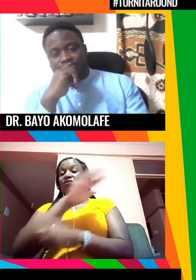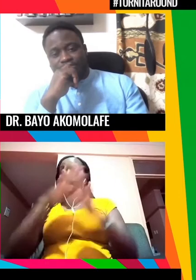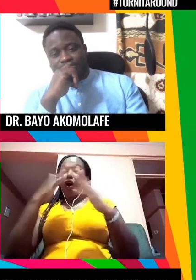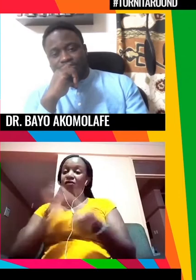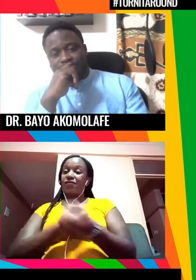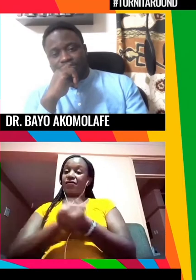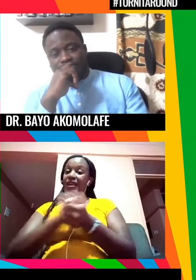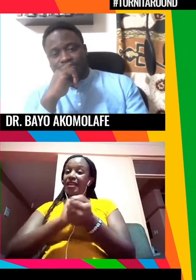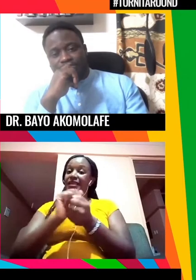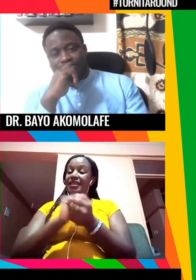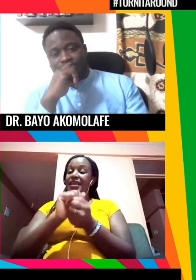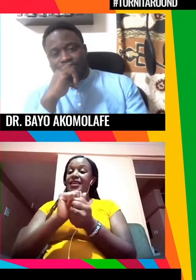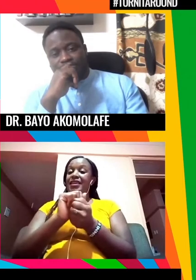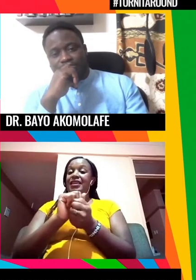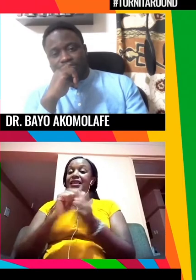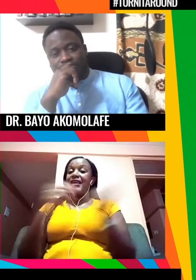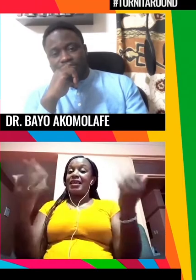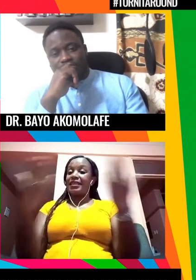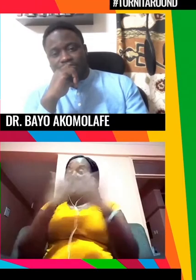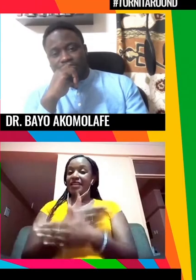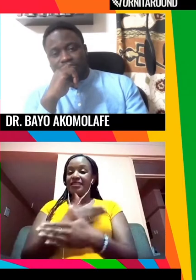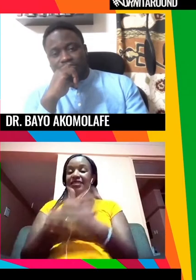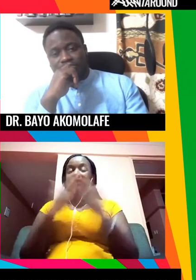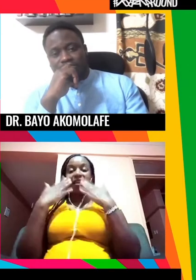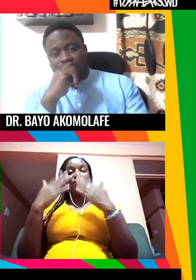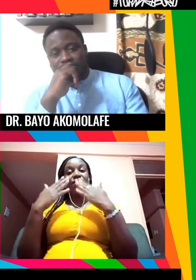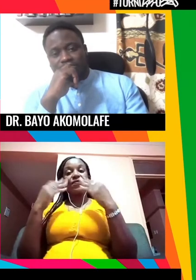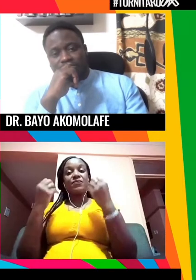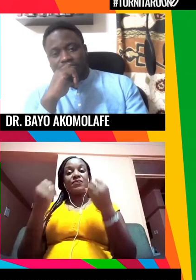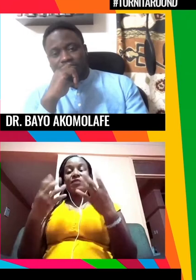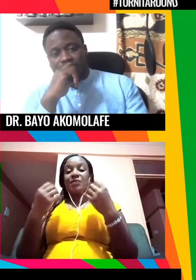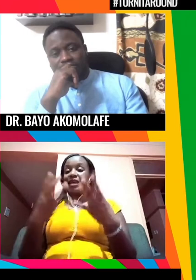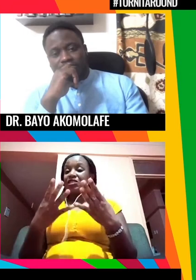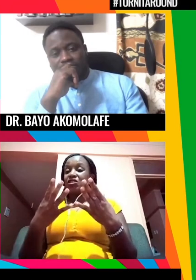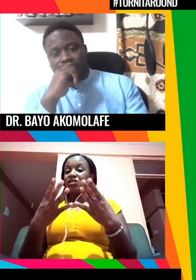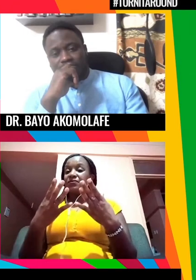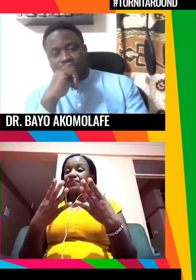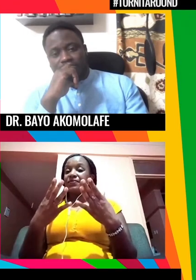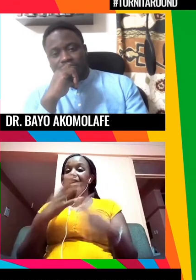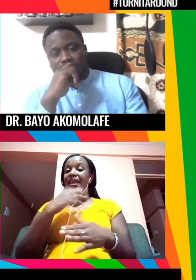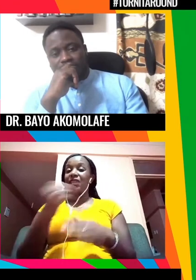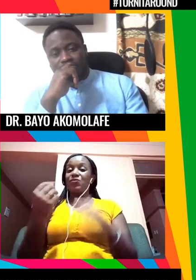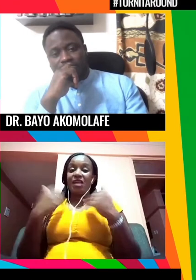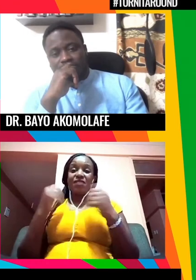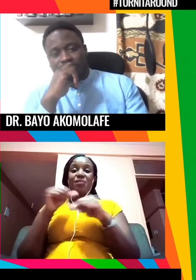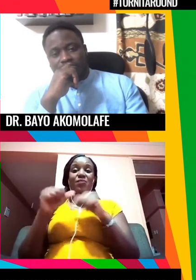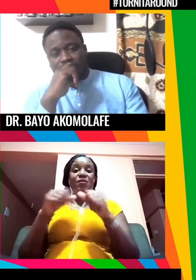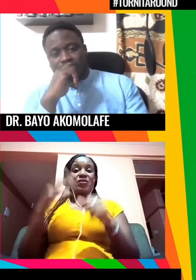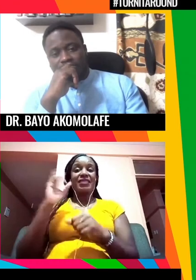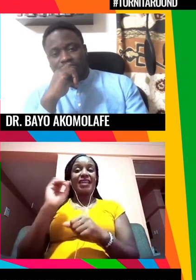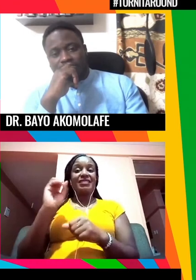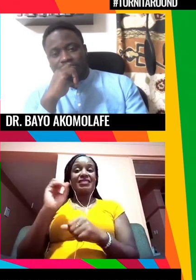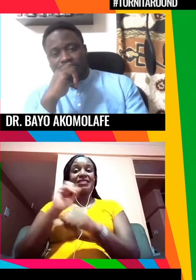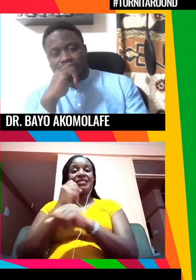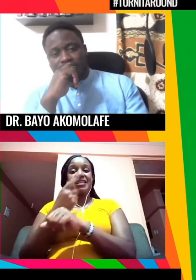un muy buen comienzo y ahora vamos a profundizar un poco durante más de 30 segundos. Karina, vamos a empezar